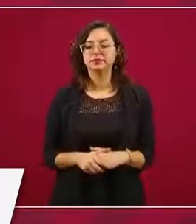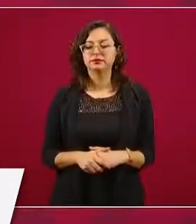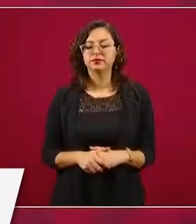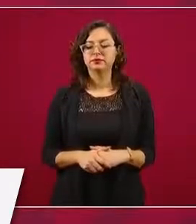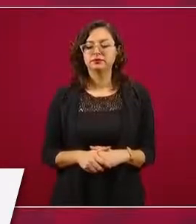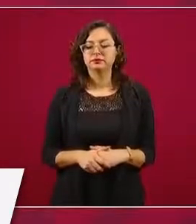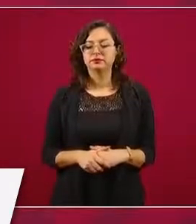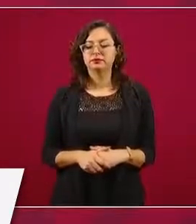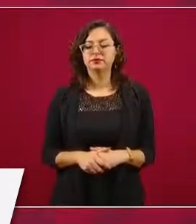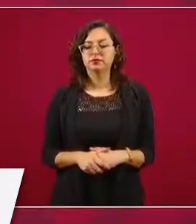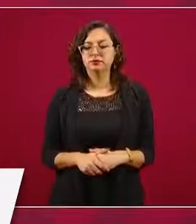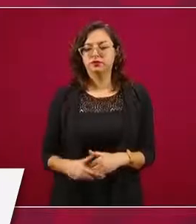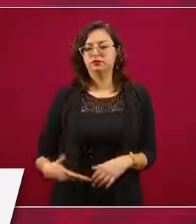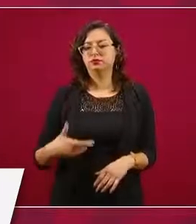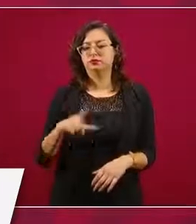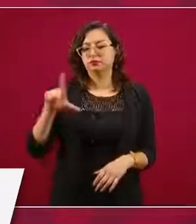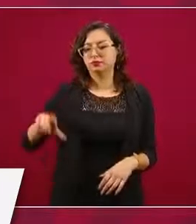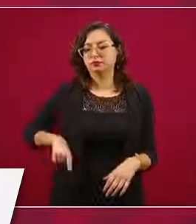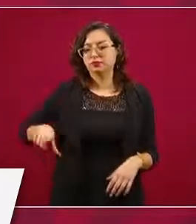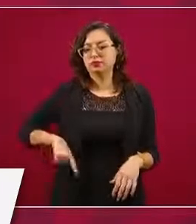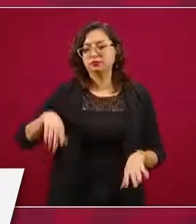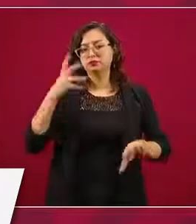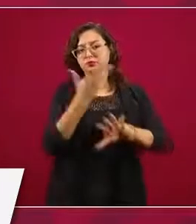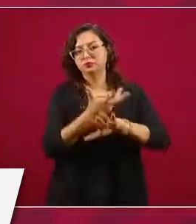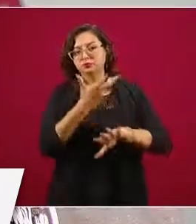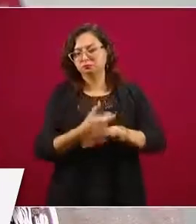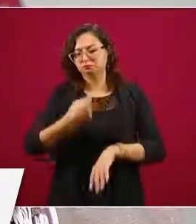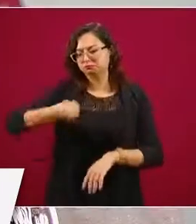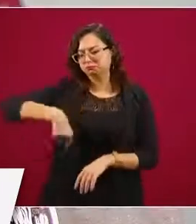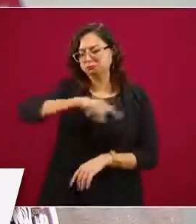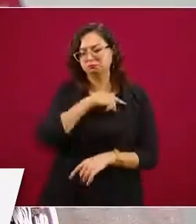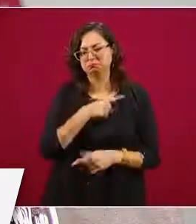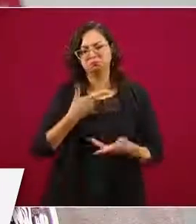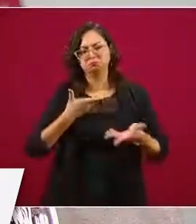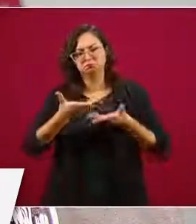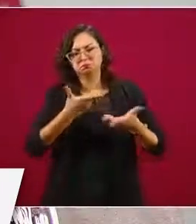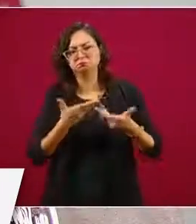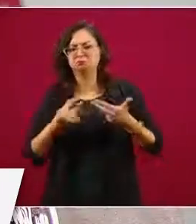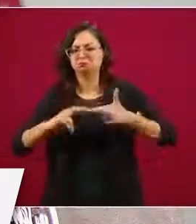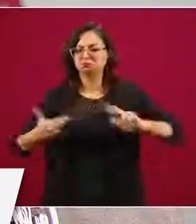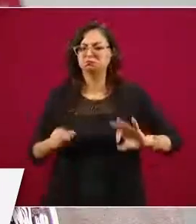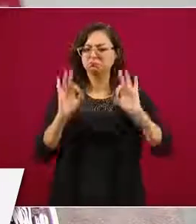tenemos con el gobierno de Estados Unidos, se